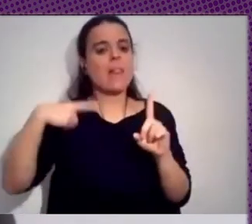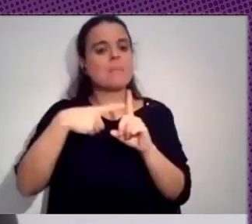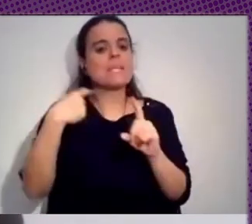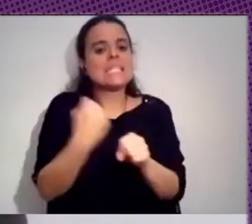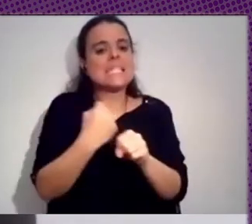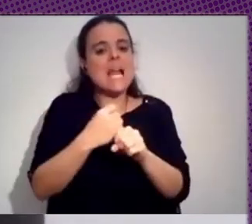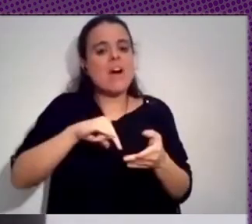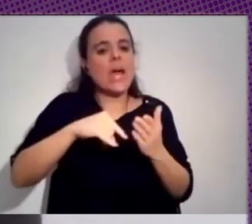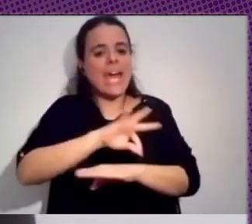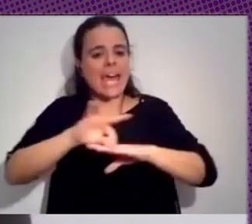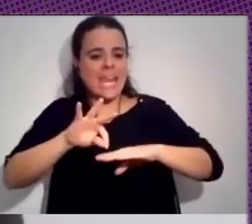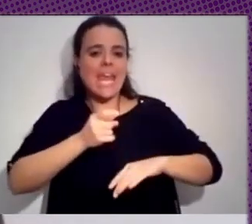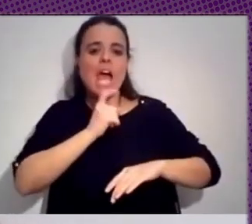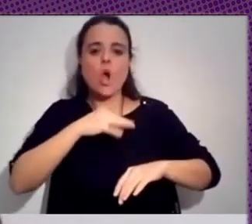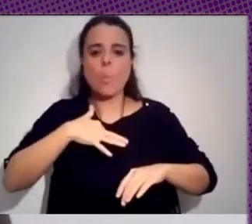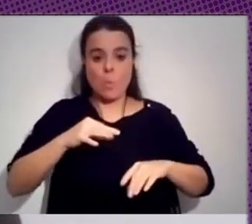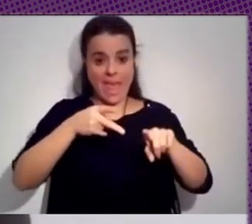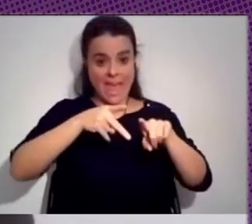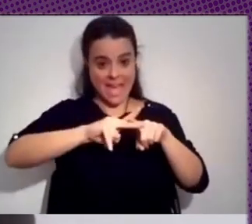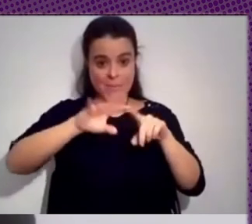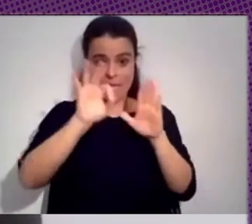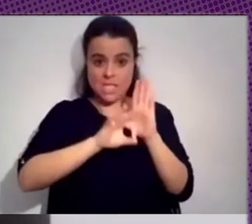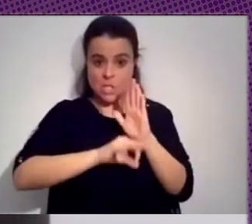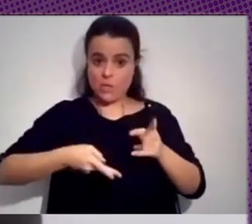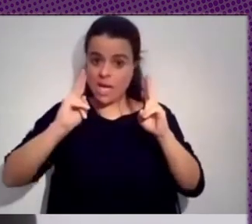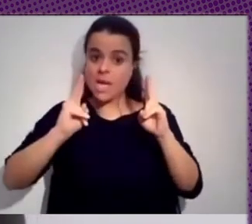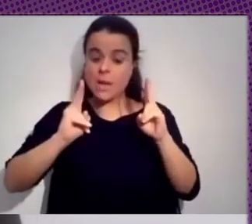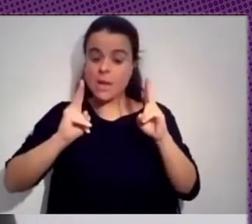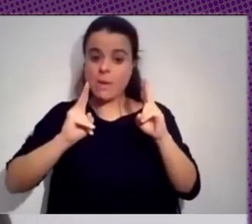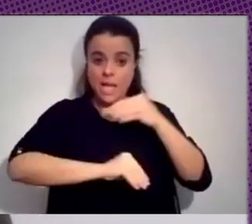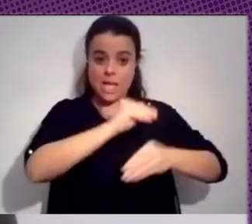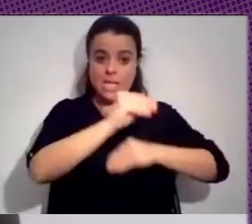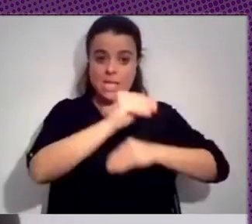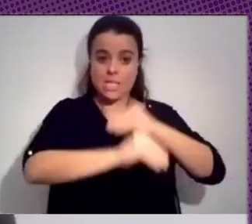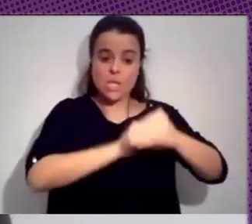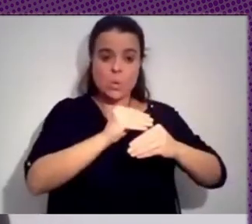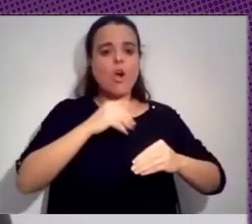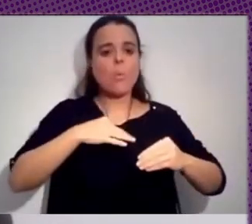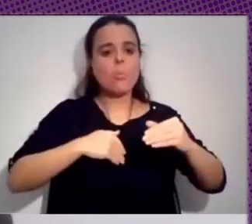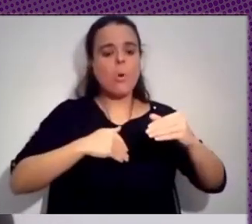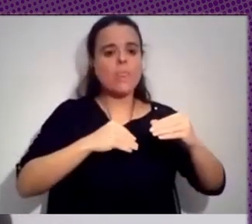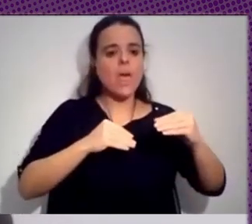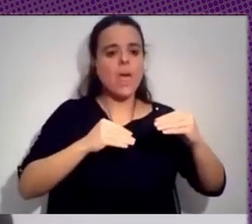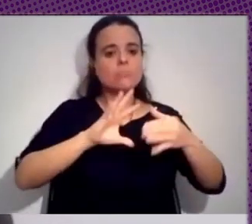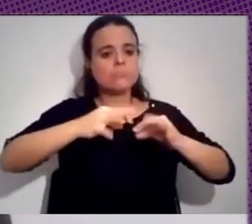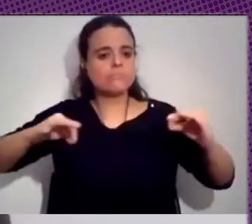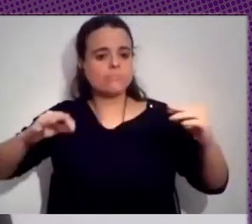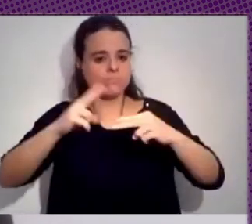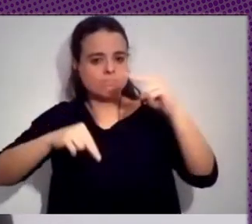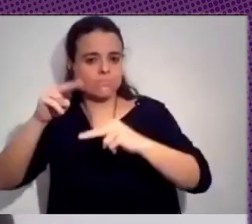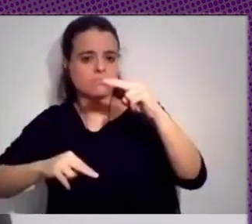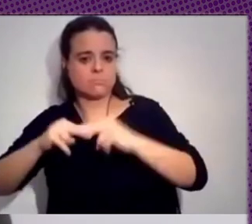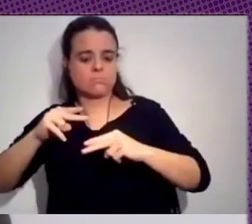podemos ensamblar diferentes herramientas de software libre que se están usando para hacer una plataforma que dé respuesta a